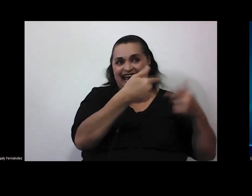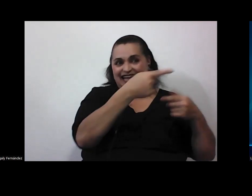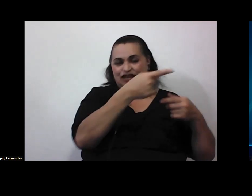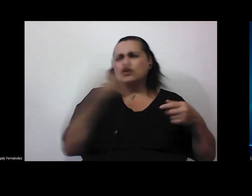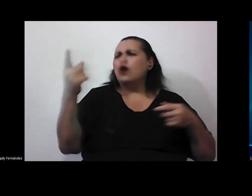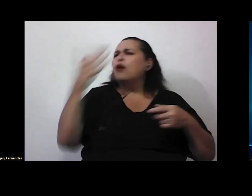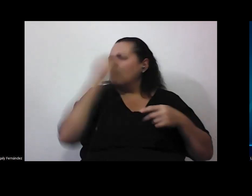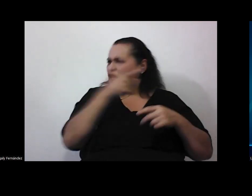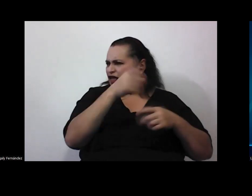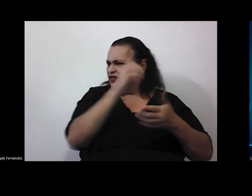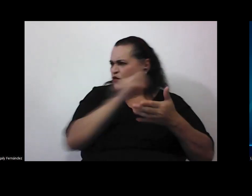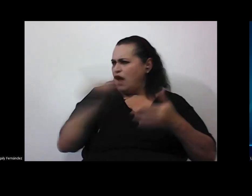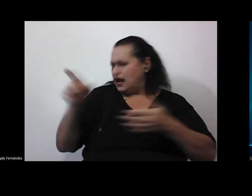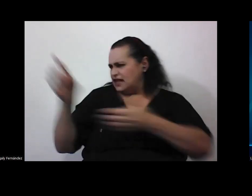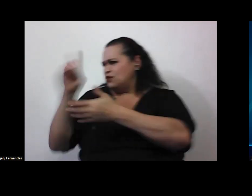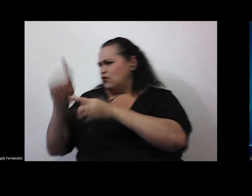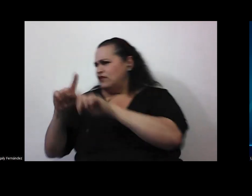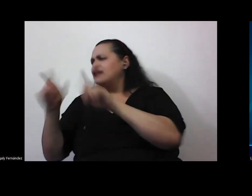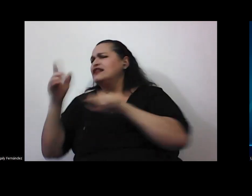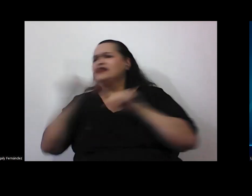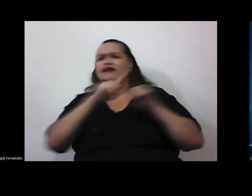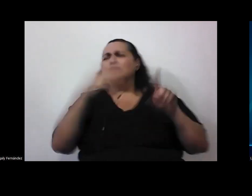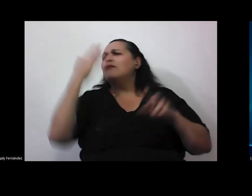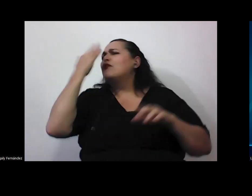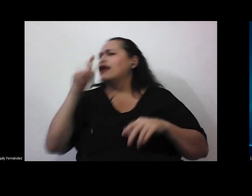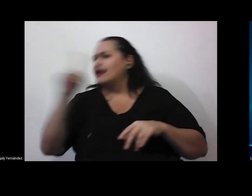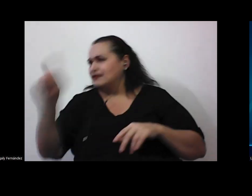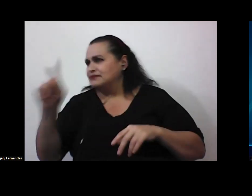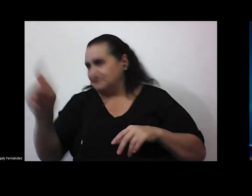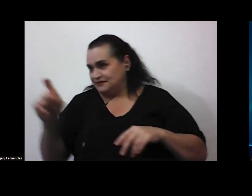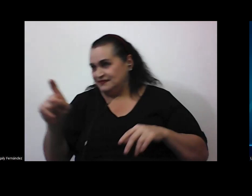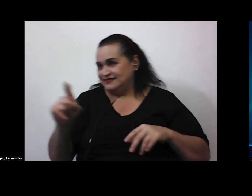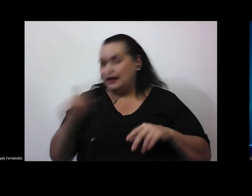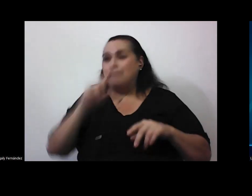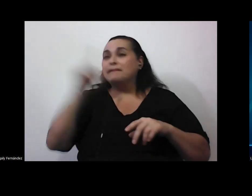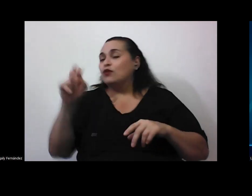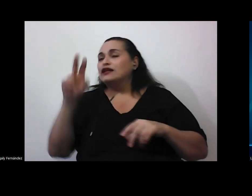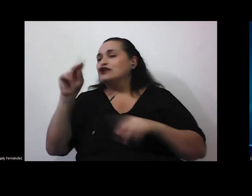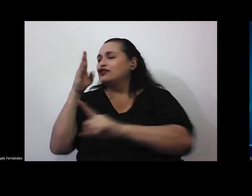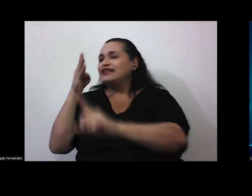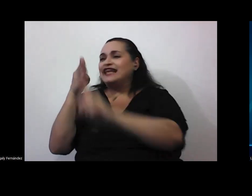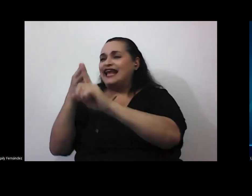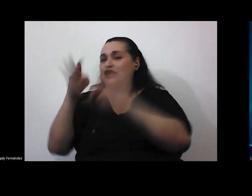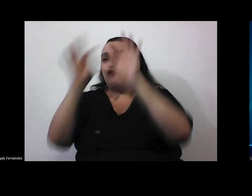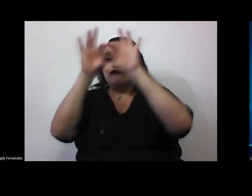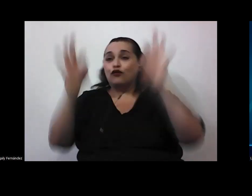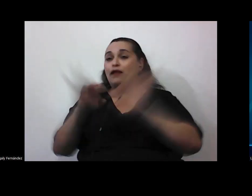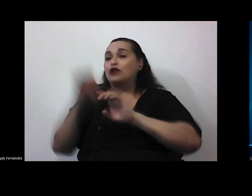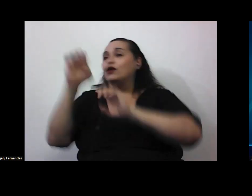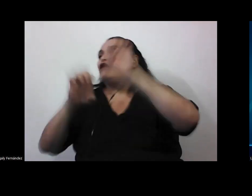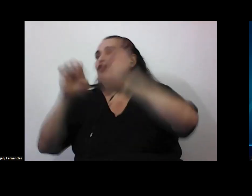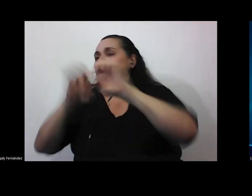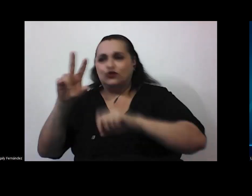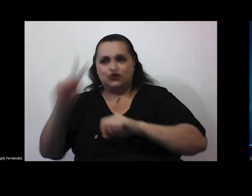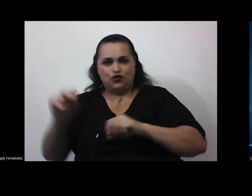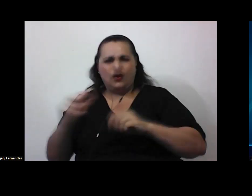dibujaste así y acá lo dibujaste asá? entonces preguntas indirectas no en formato evaluación ¿no? ¿qué